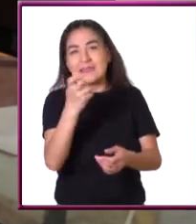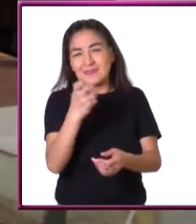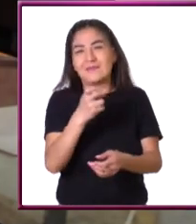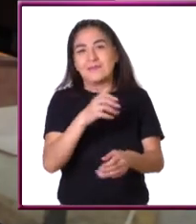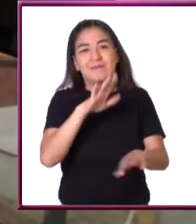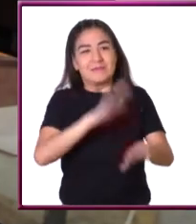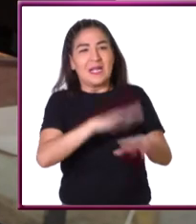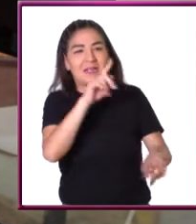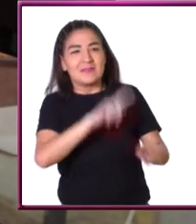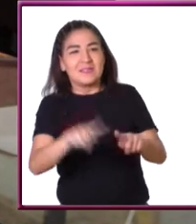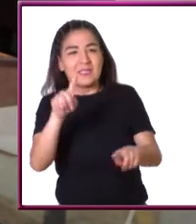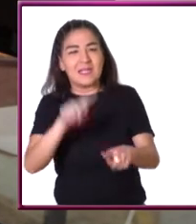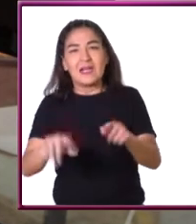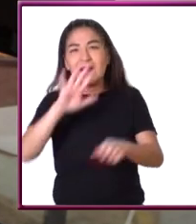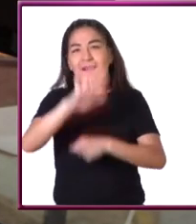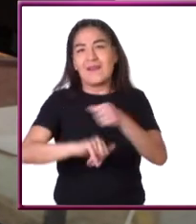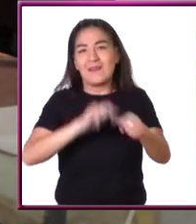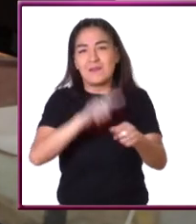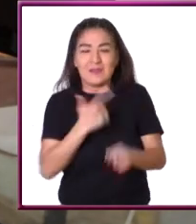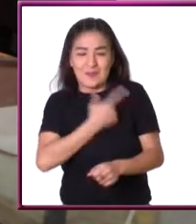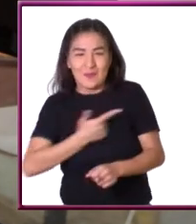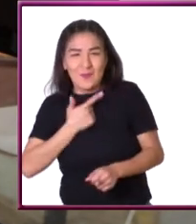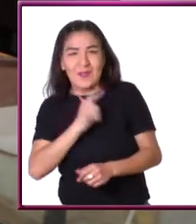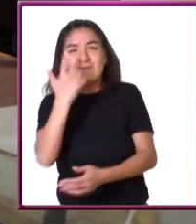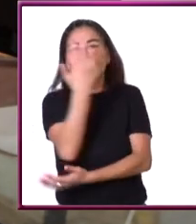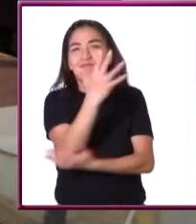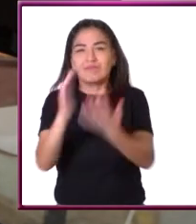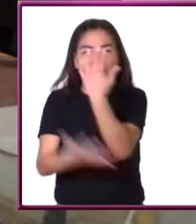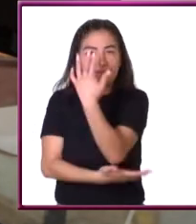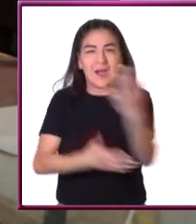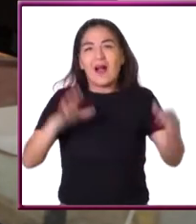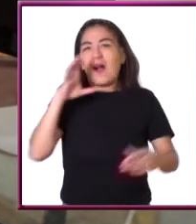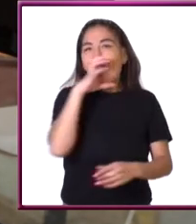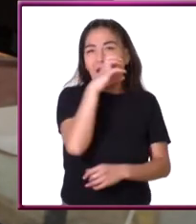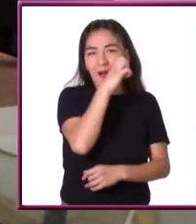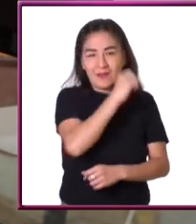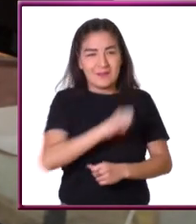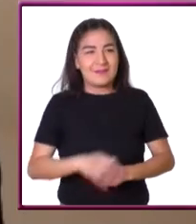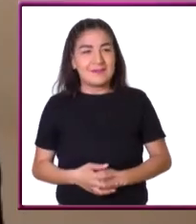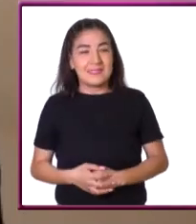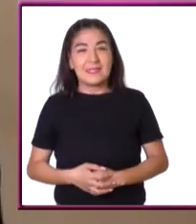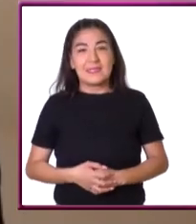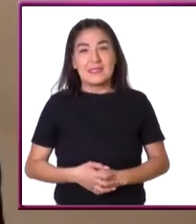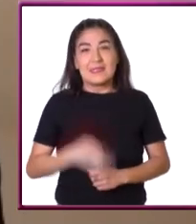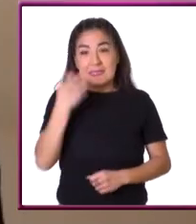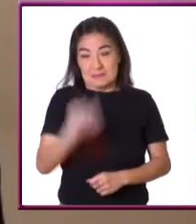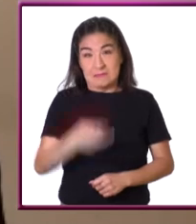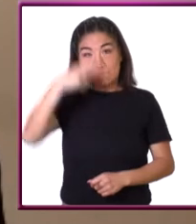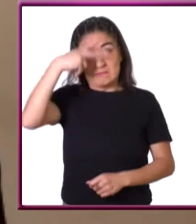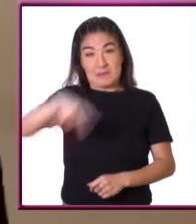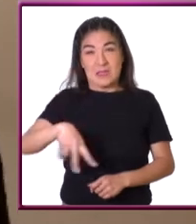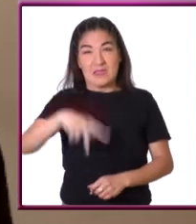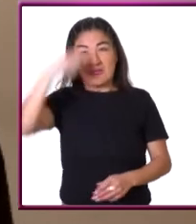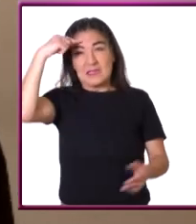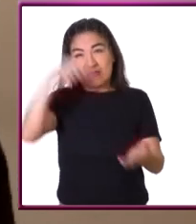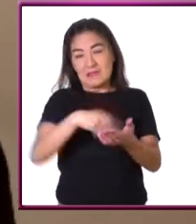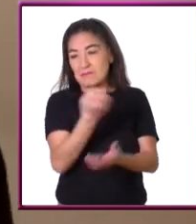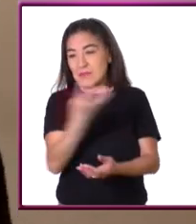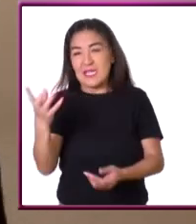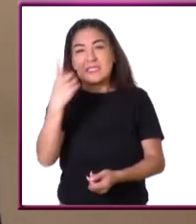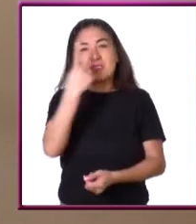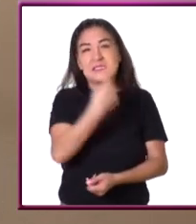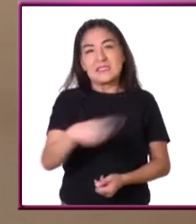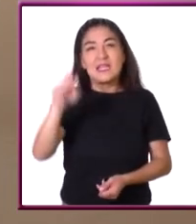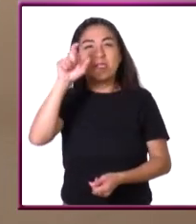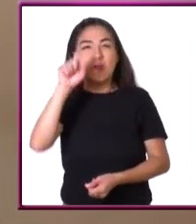mayoría de los animales. Siempre en los trópicos hay una diversidad realmente elevada. En México, creo que tenemos unas